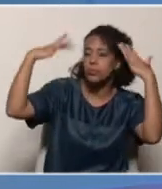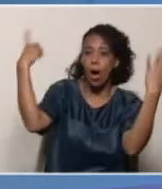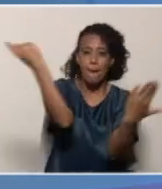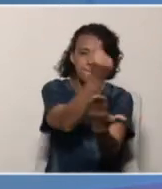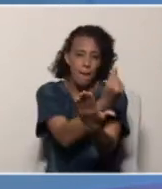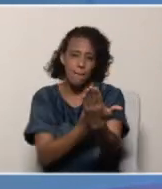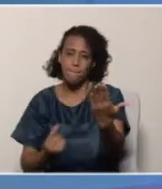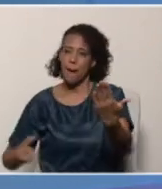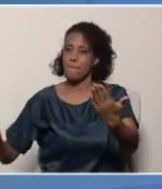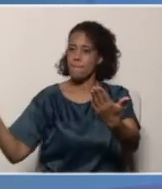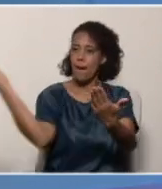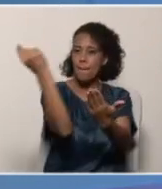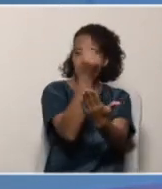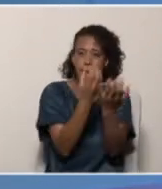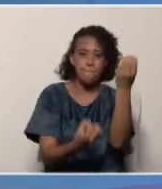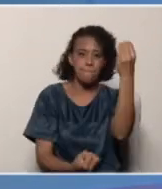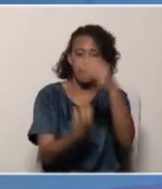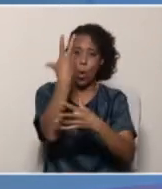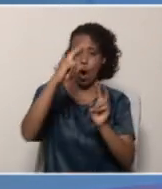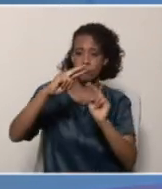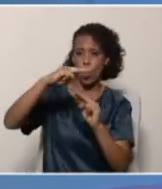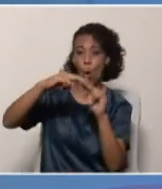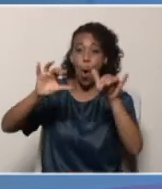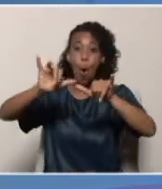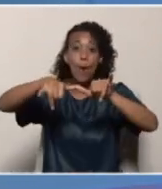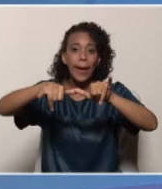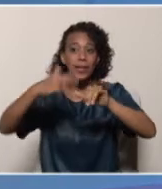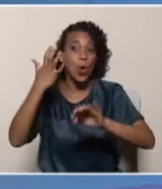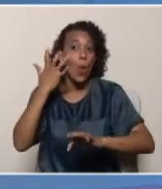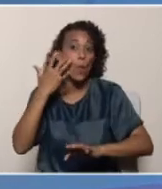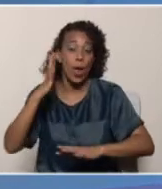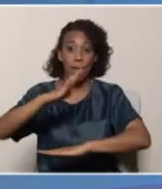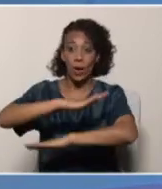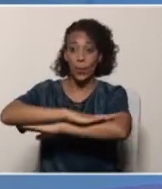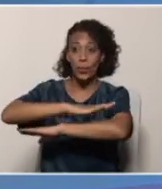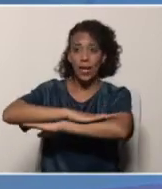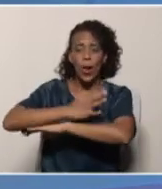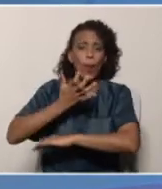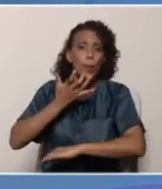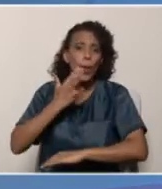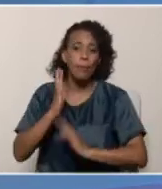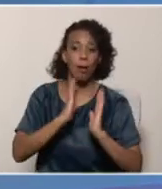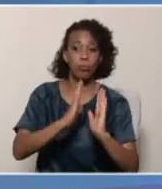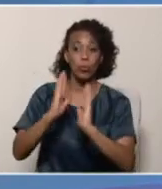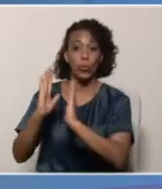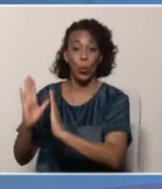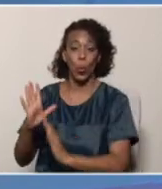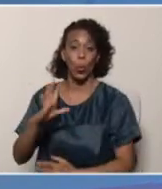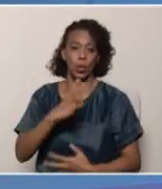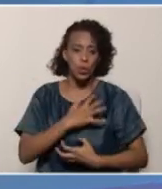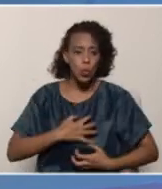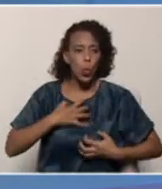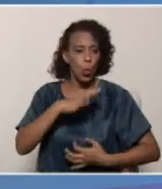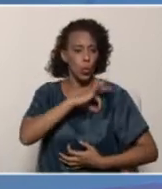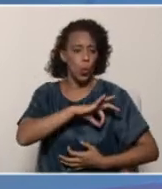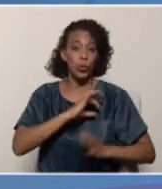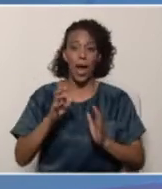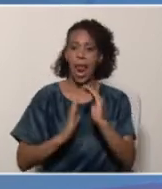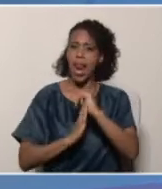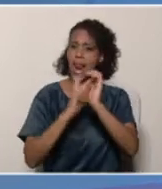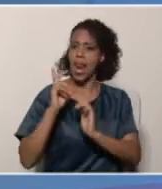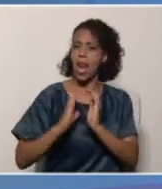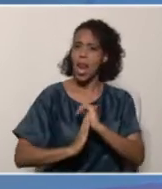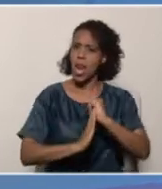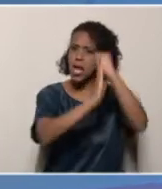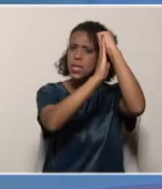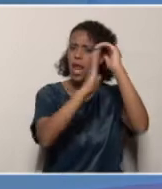pueden crear piezas artísticas, aquellas actitudes también desde el orden socio-afectivo, que son líderes, que